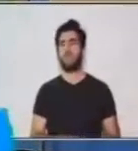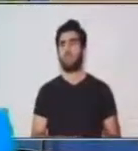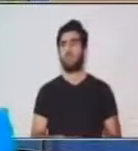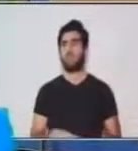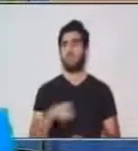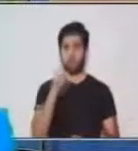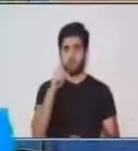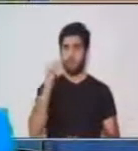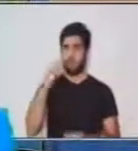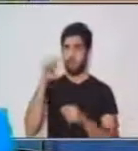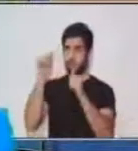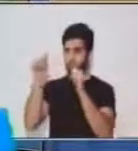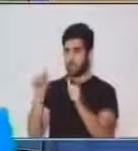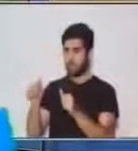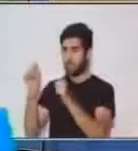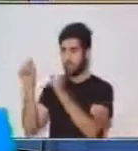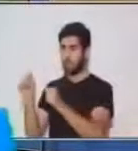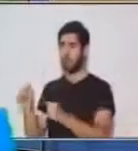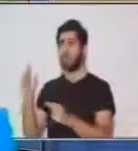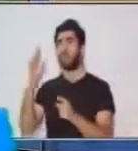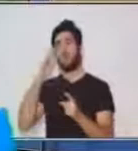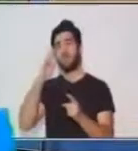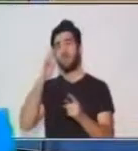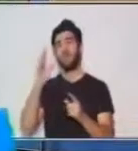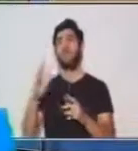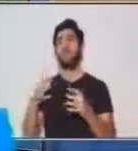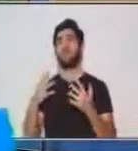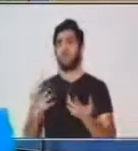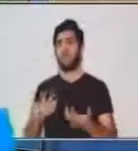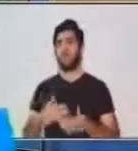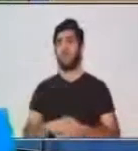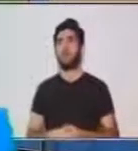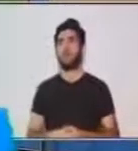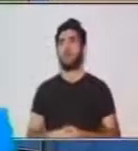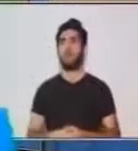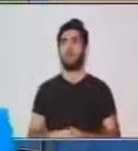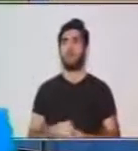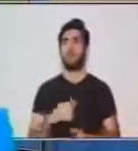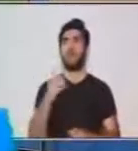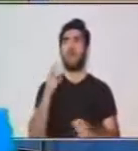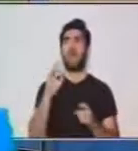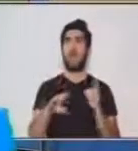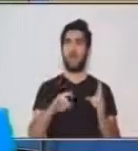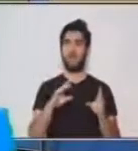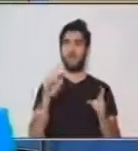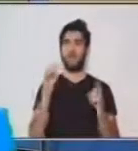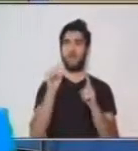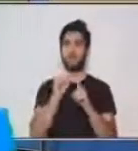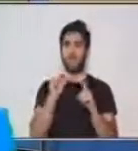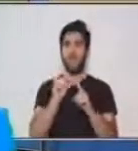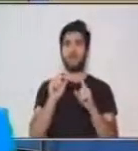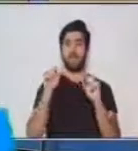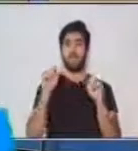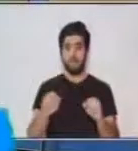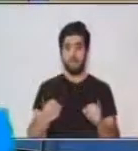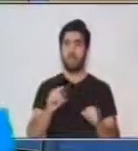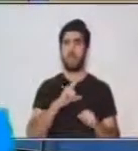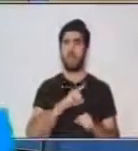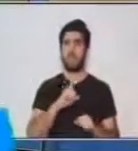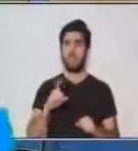recordar que muchas veces las palabras pueden ser